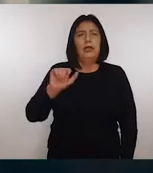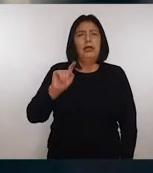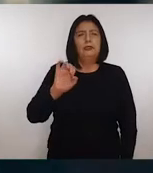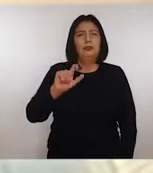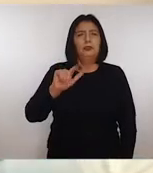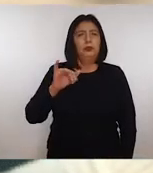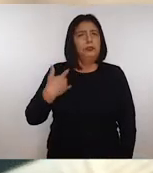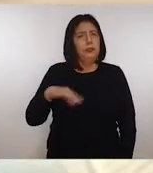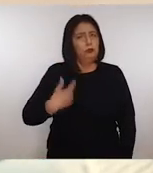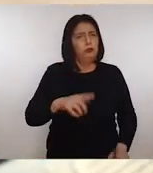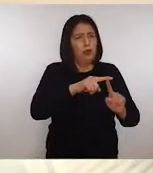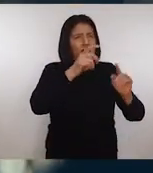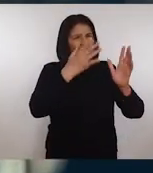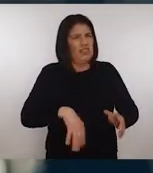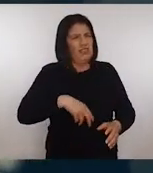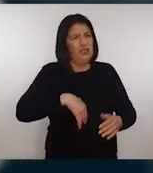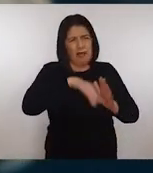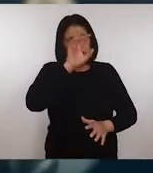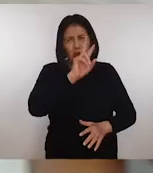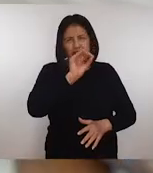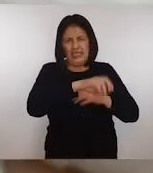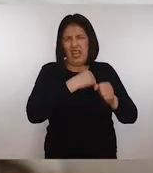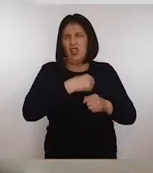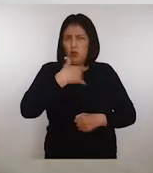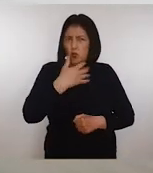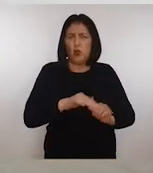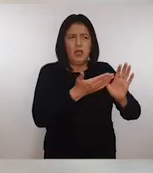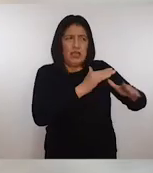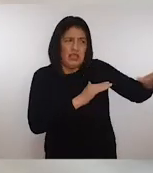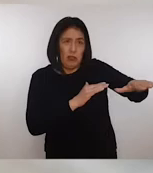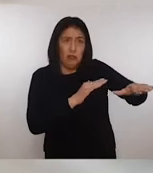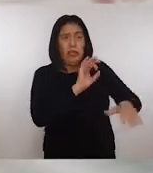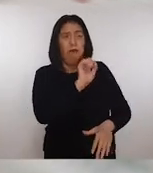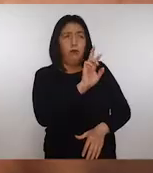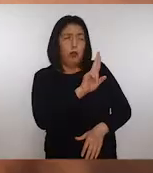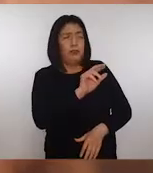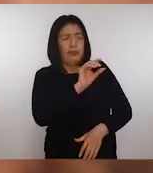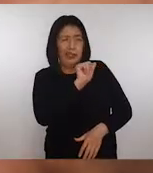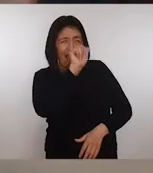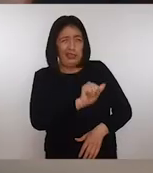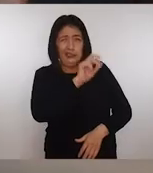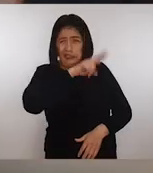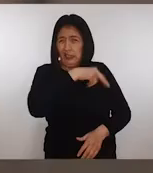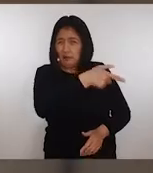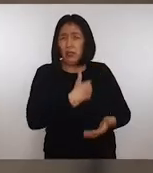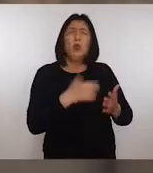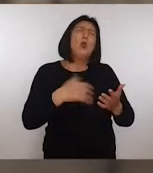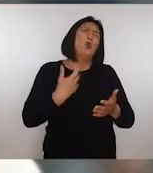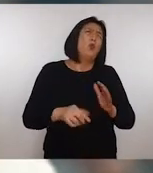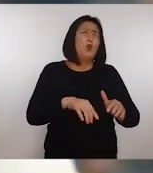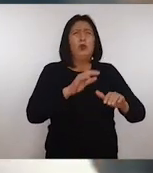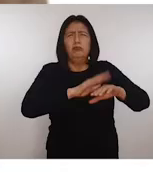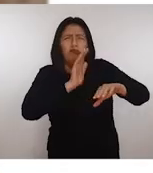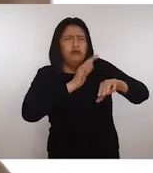Antolina es una dedicada taxista desde hace 20 años y en el asentamiento humano Flor de Amancaes del RIMAC también es la